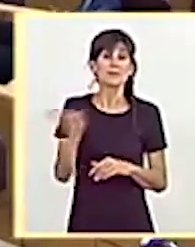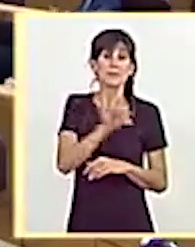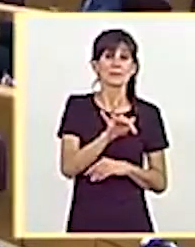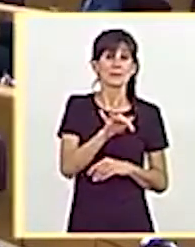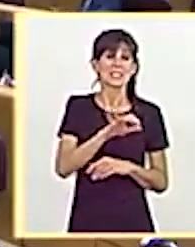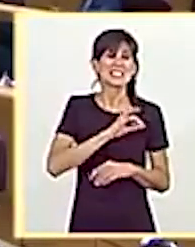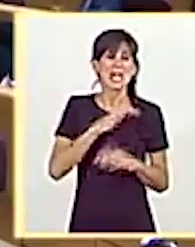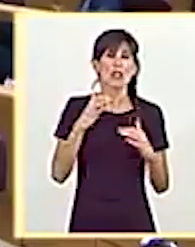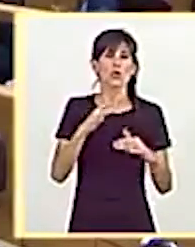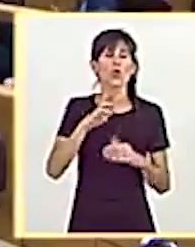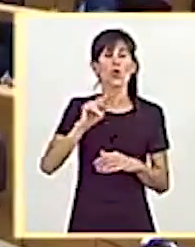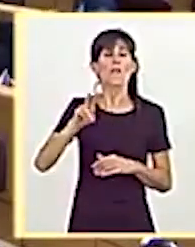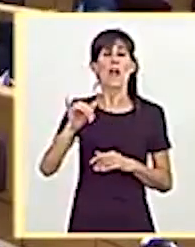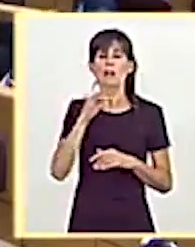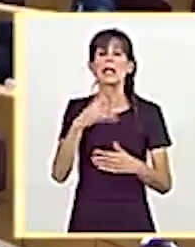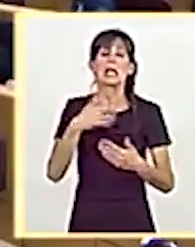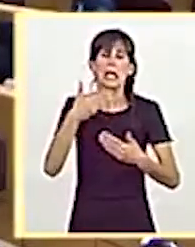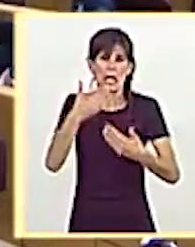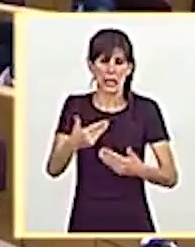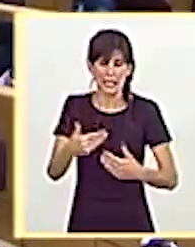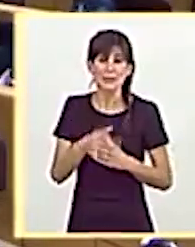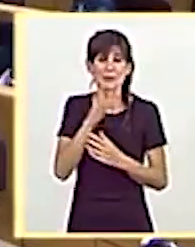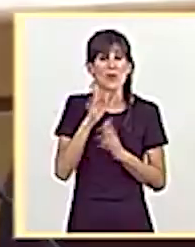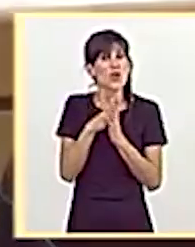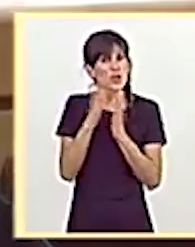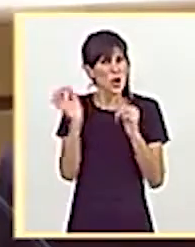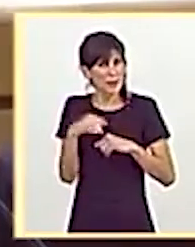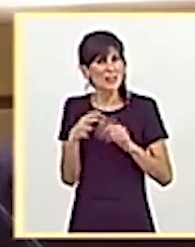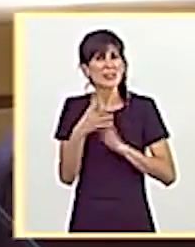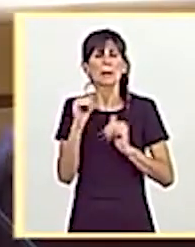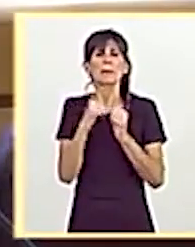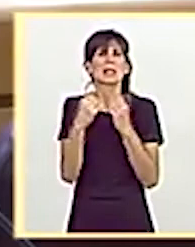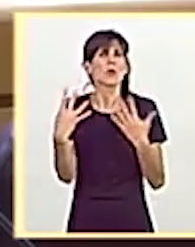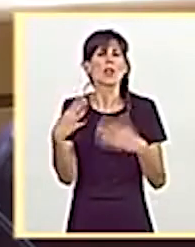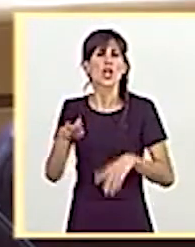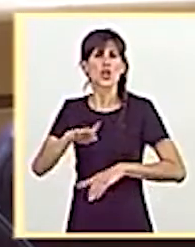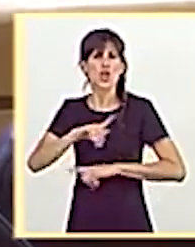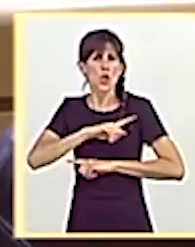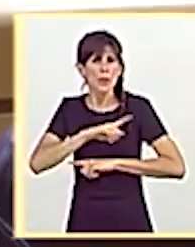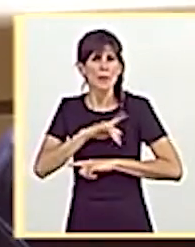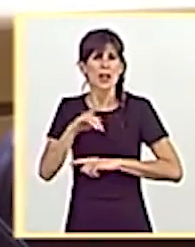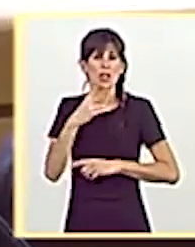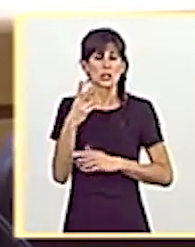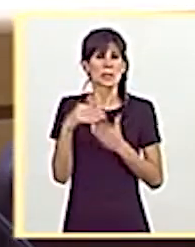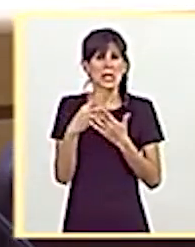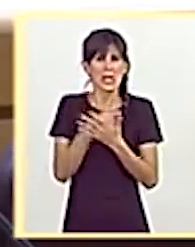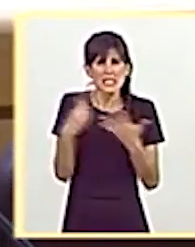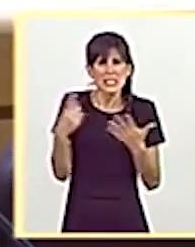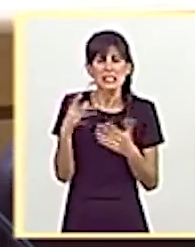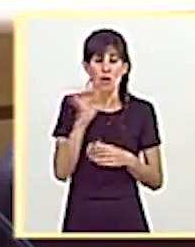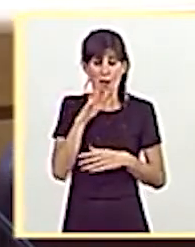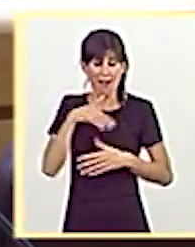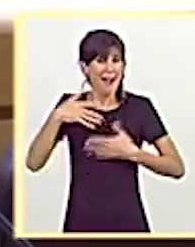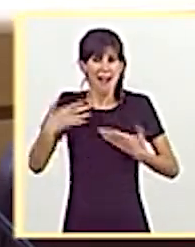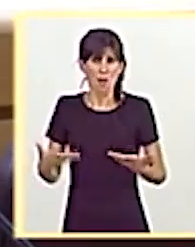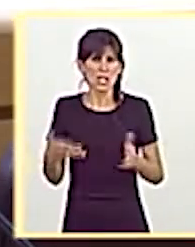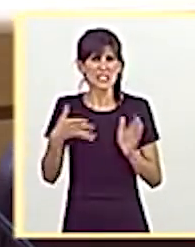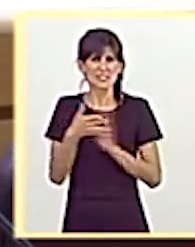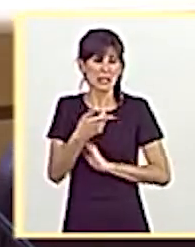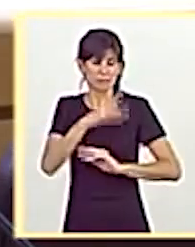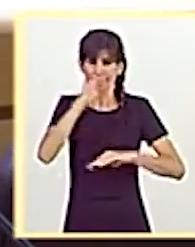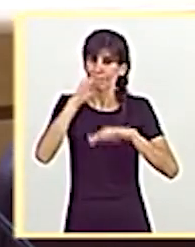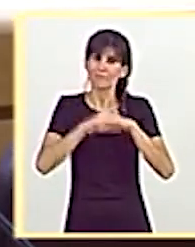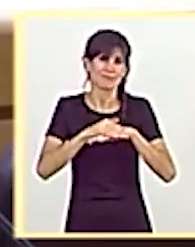Sí, gracias, señor ministro. El convenio, ni en fecha 29 de noviembre, ni en 2016, ni a fecha de hoy, ha sido